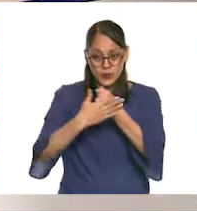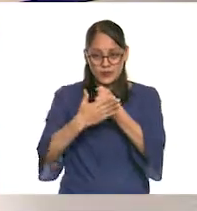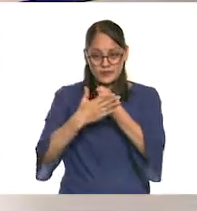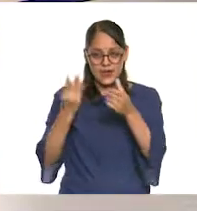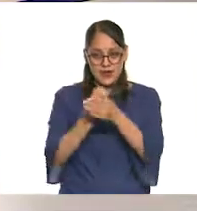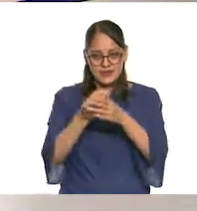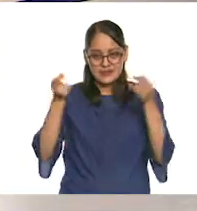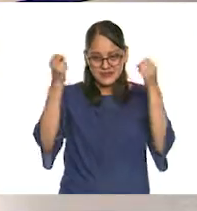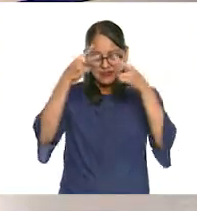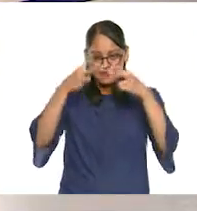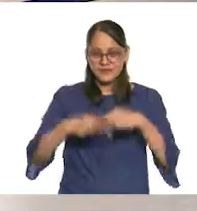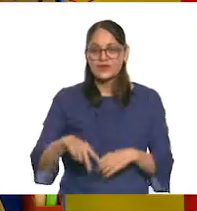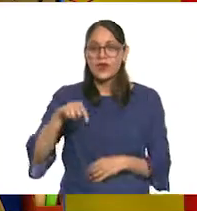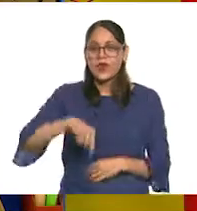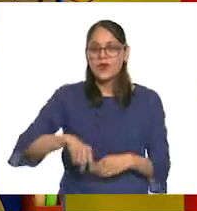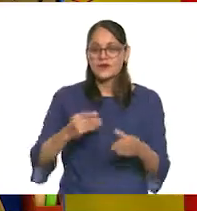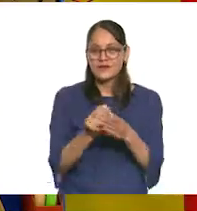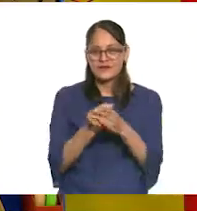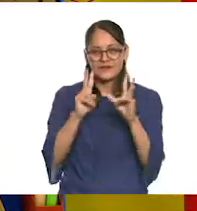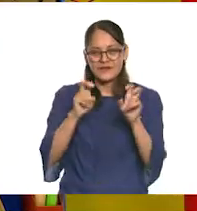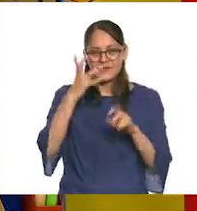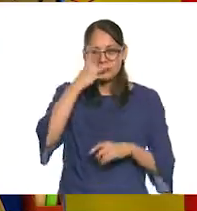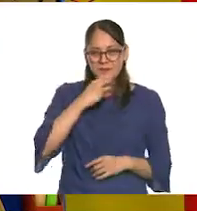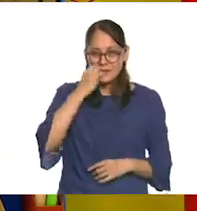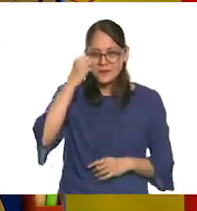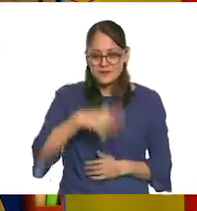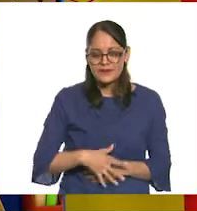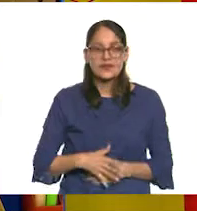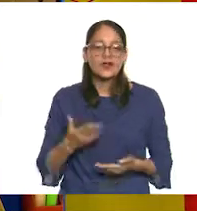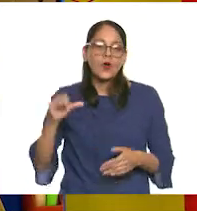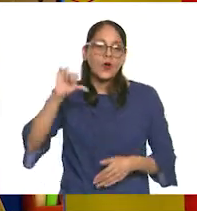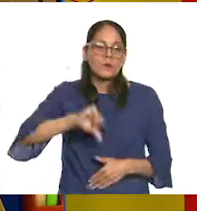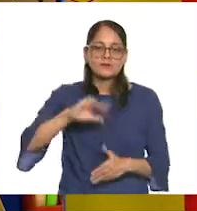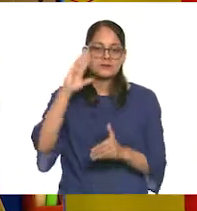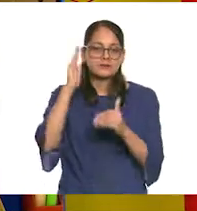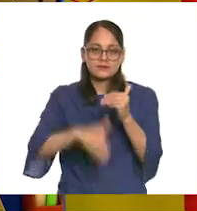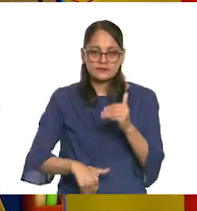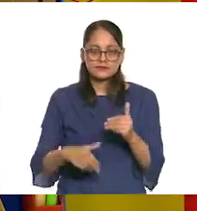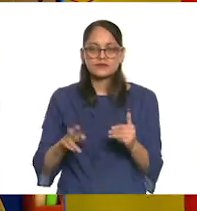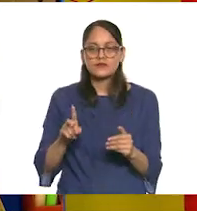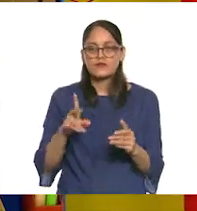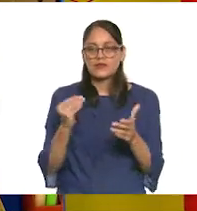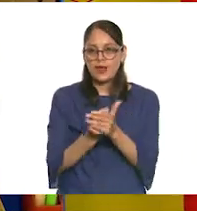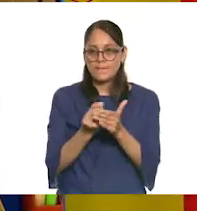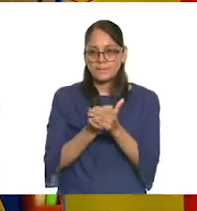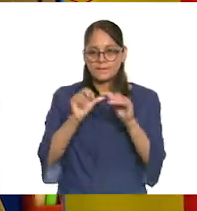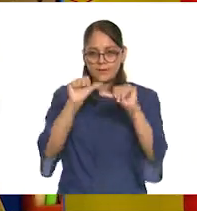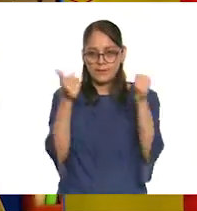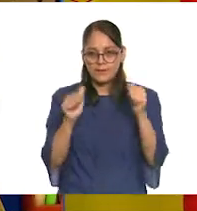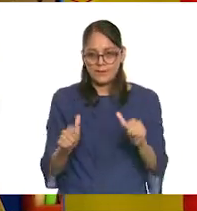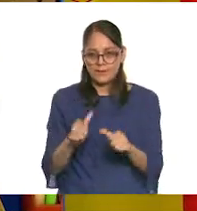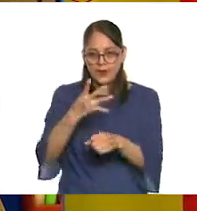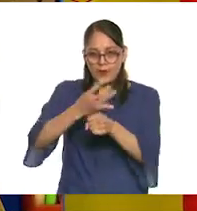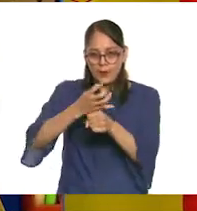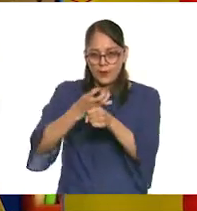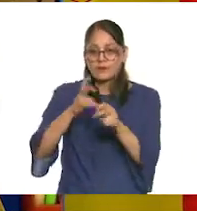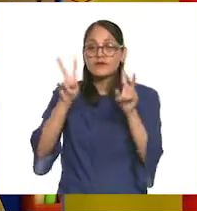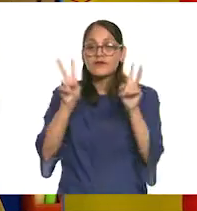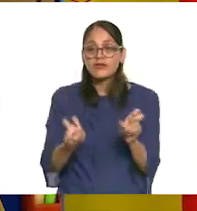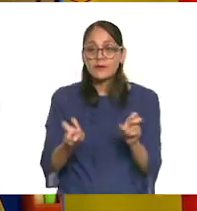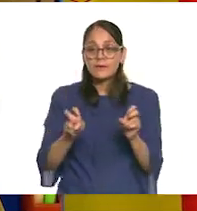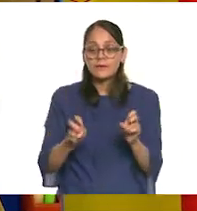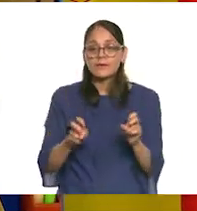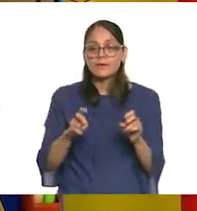clase. Maravillosa esta lección. Gracias, Ivonne. Y bueno, por hoy hemos terminado con la clase de artes de cuarto grado. El tema fue